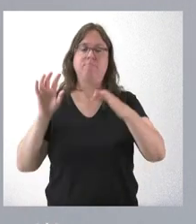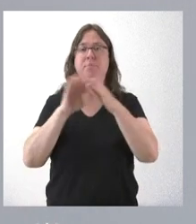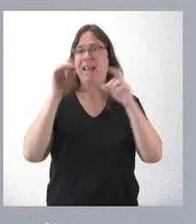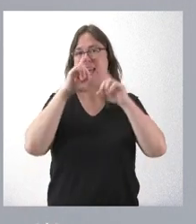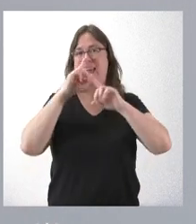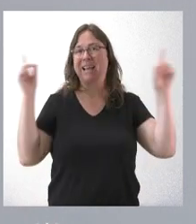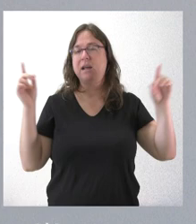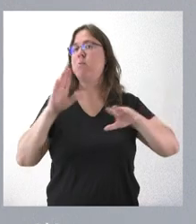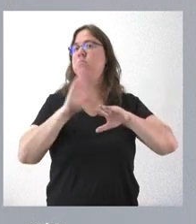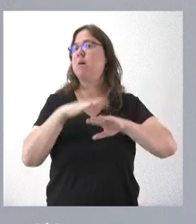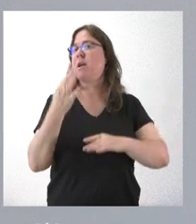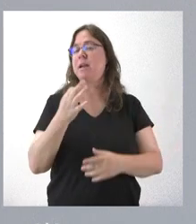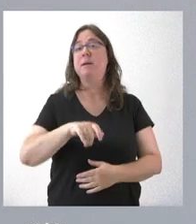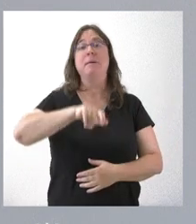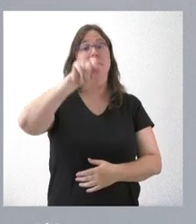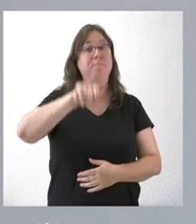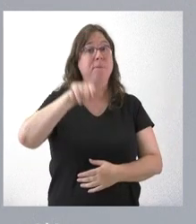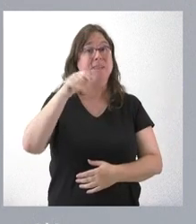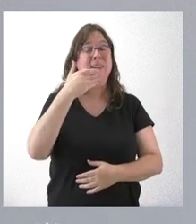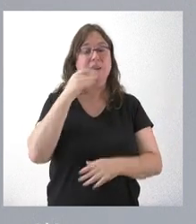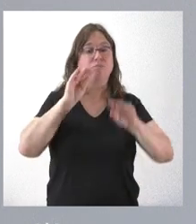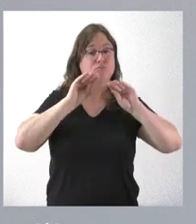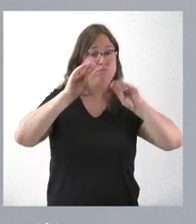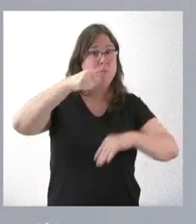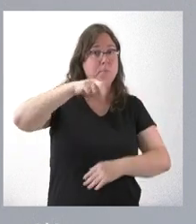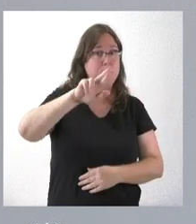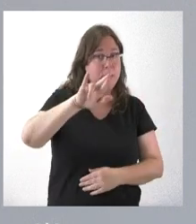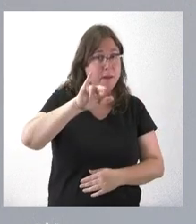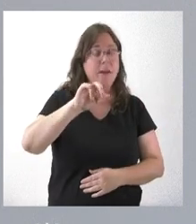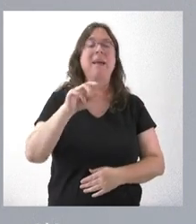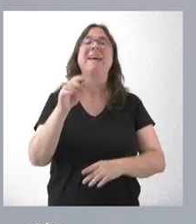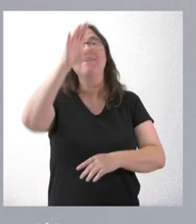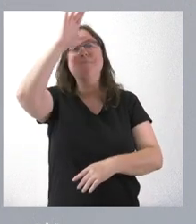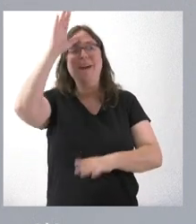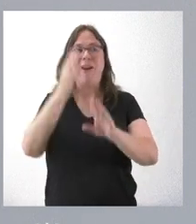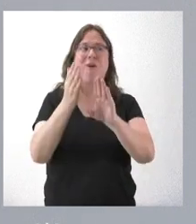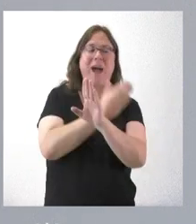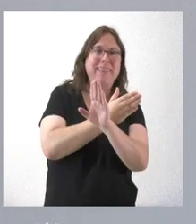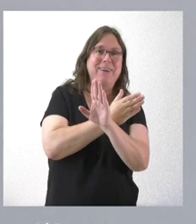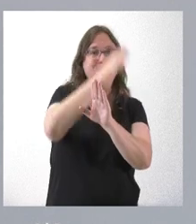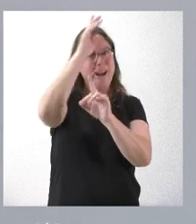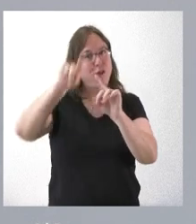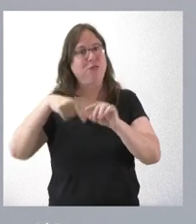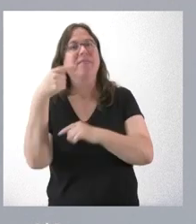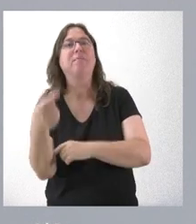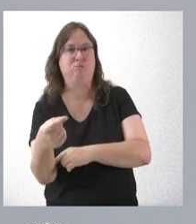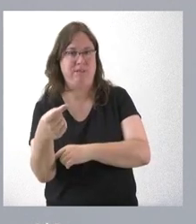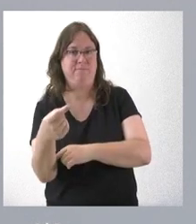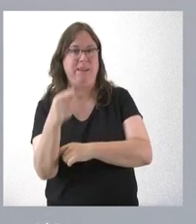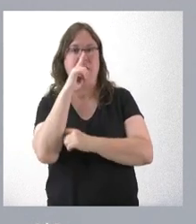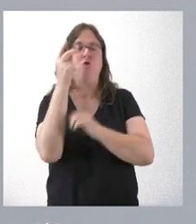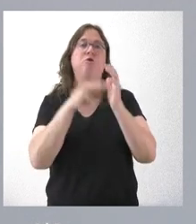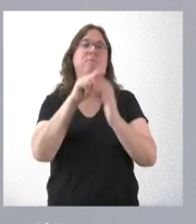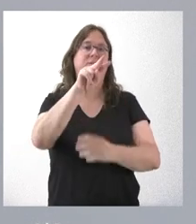al hecho de que las personas que acaban su formación MIR no lo harán antes del verano, sino después del verano para este año 2024.